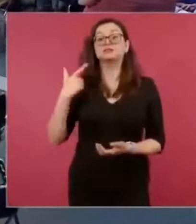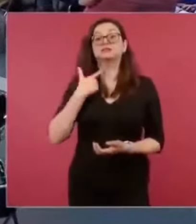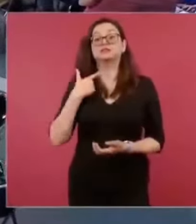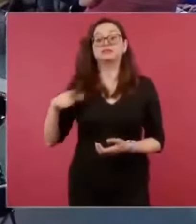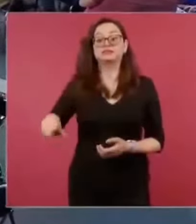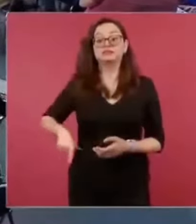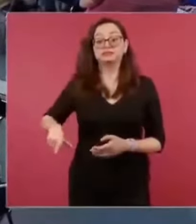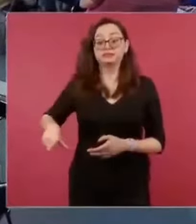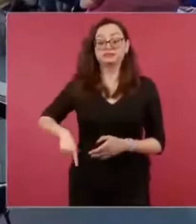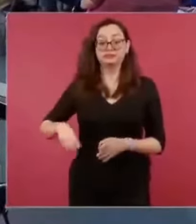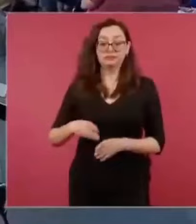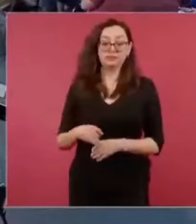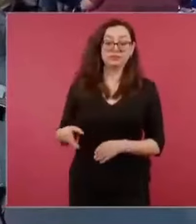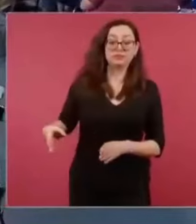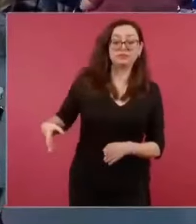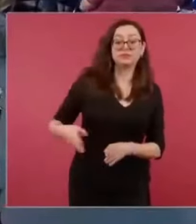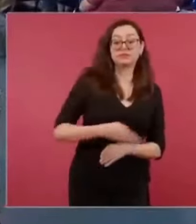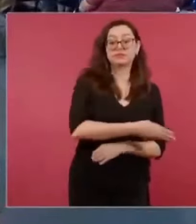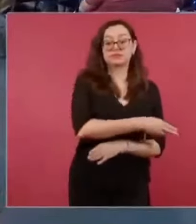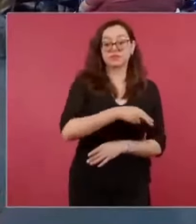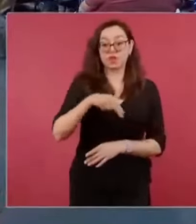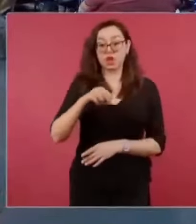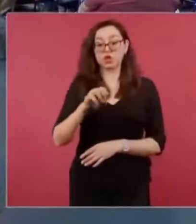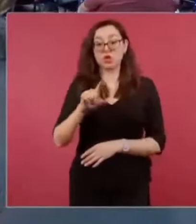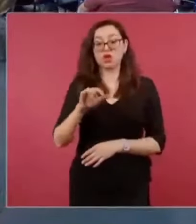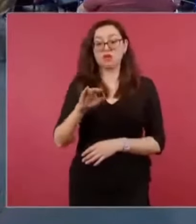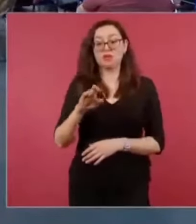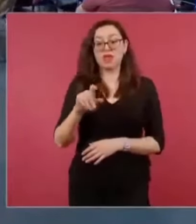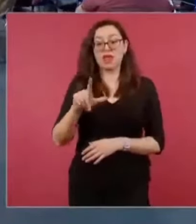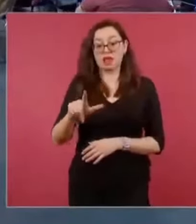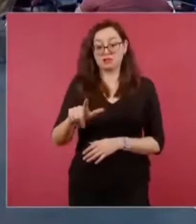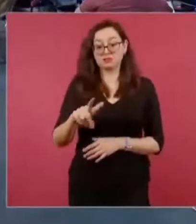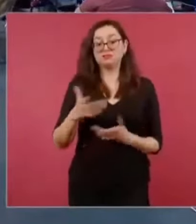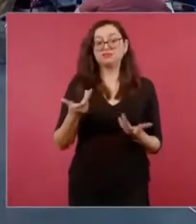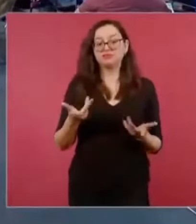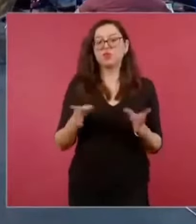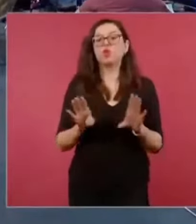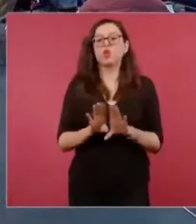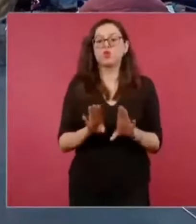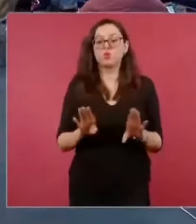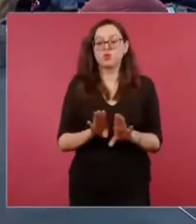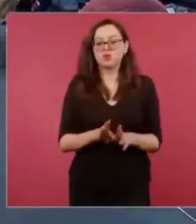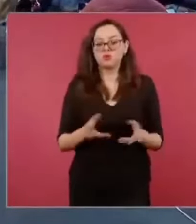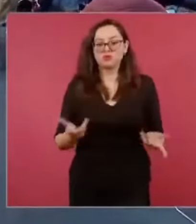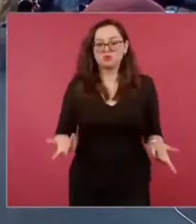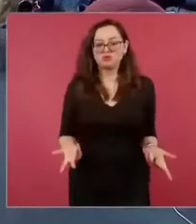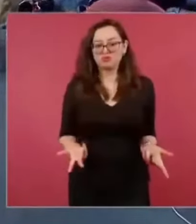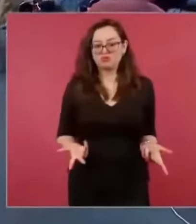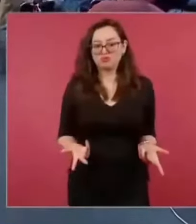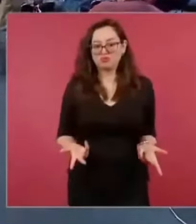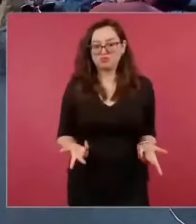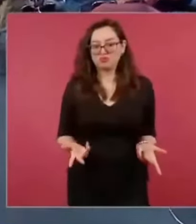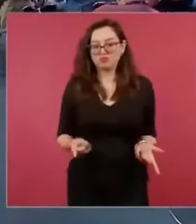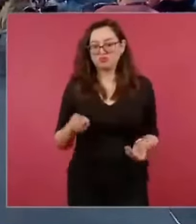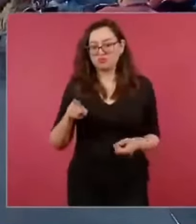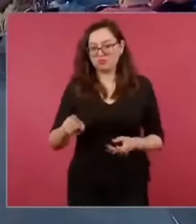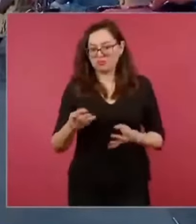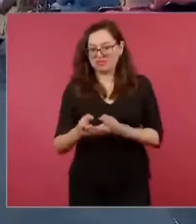neoliberales corruptos y no se denunciaba.